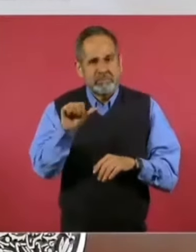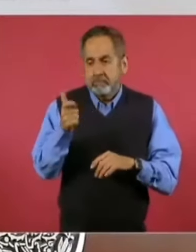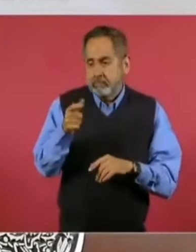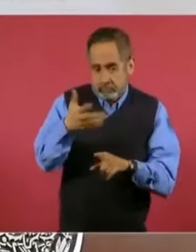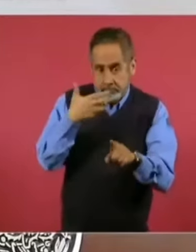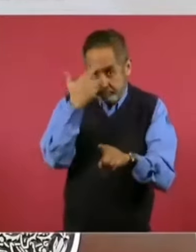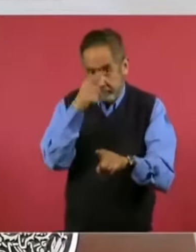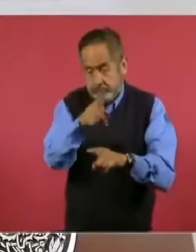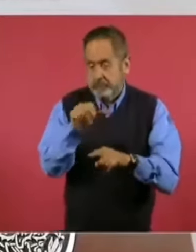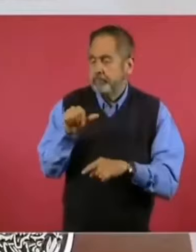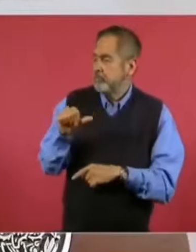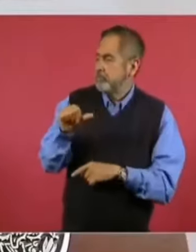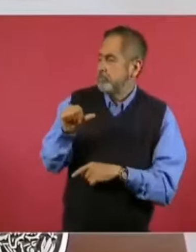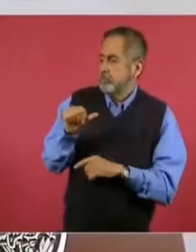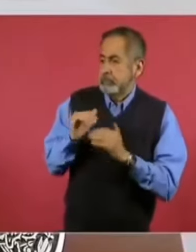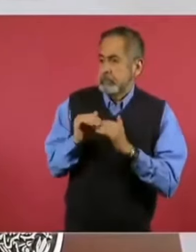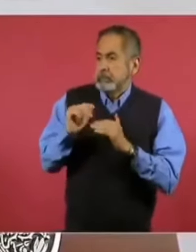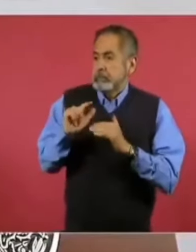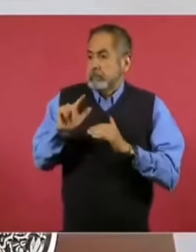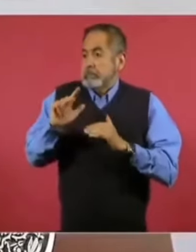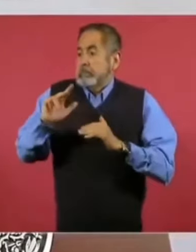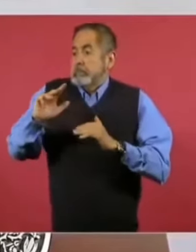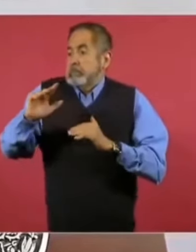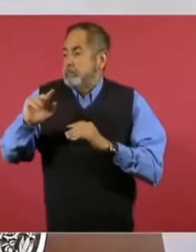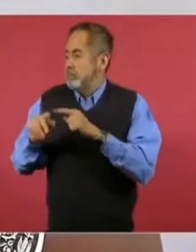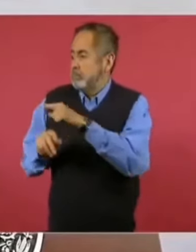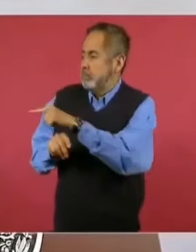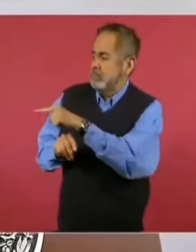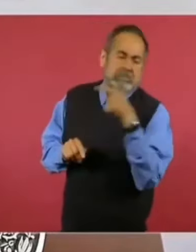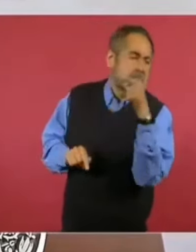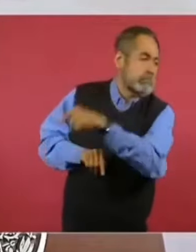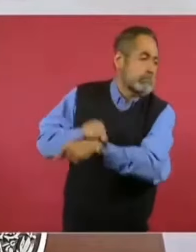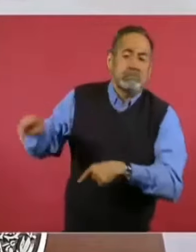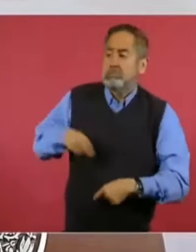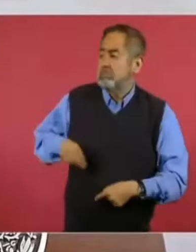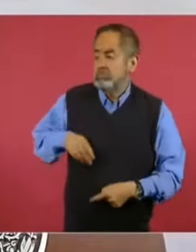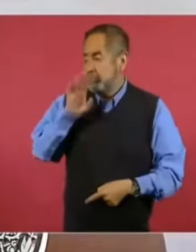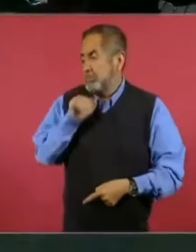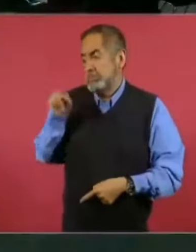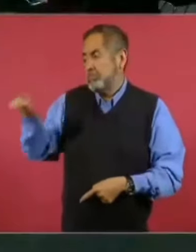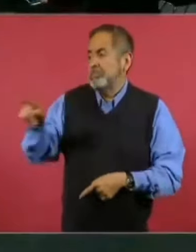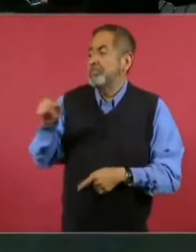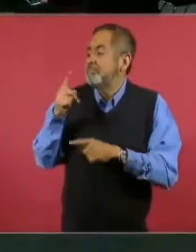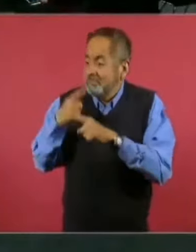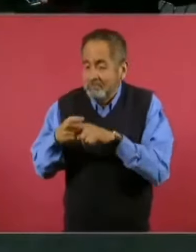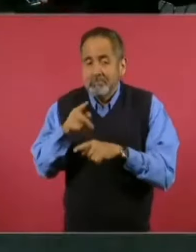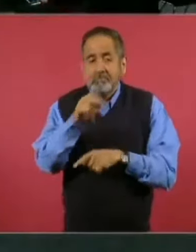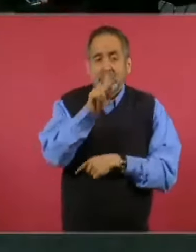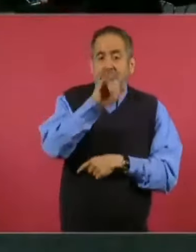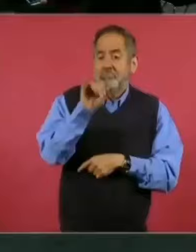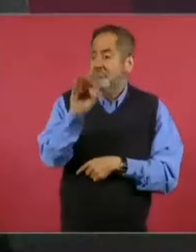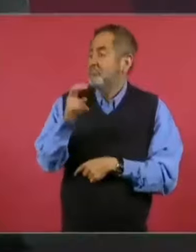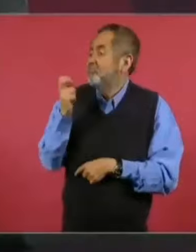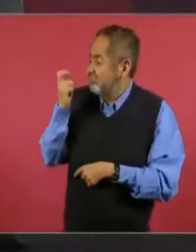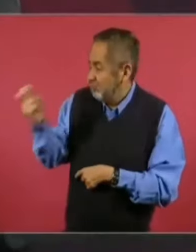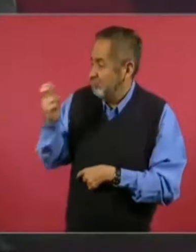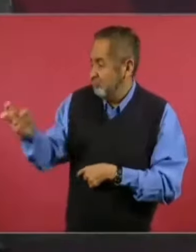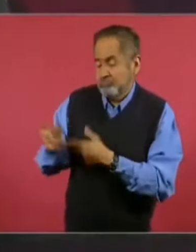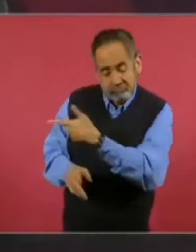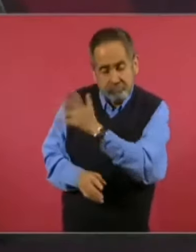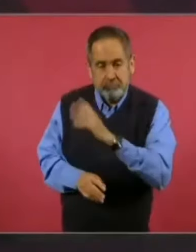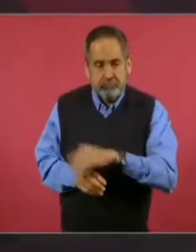tú dices, sube. Pues sí, había ya agentes del sector exportador